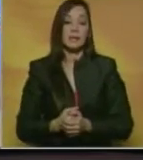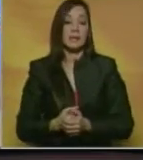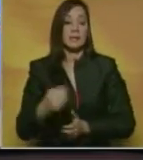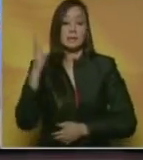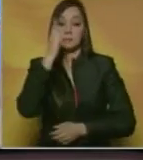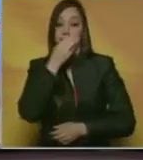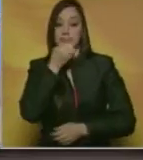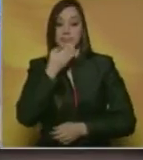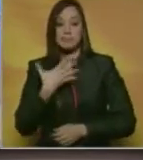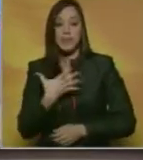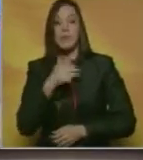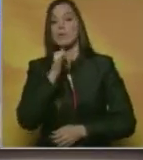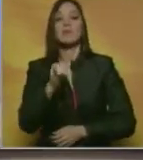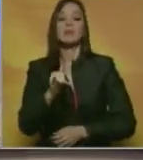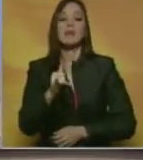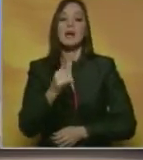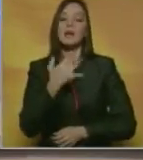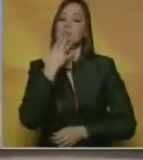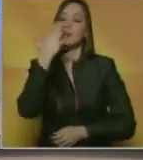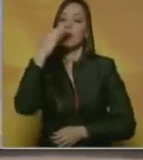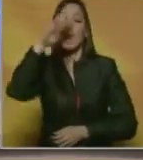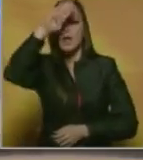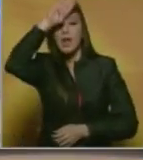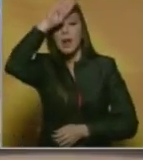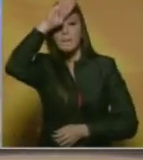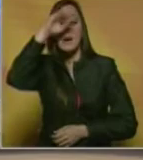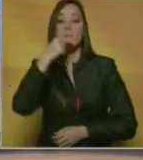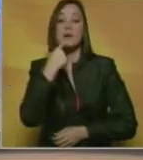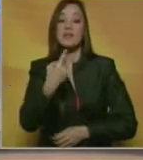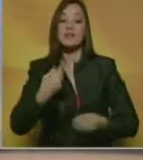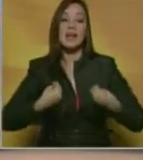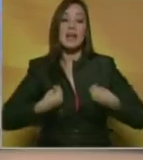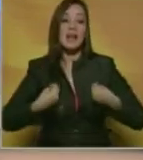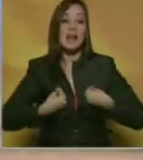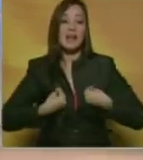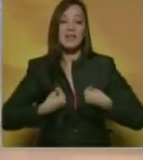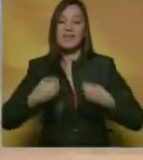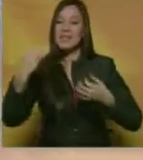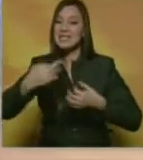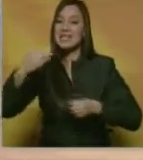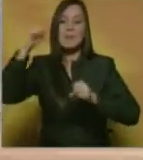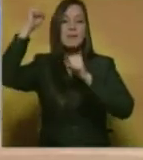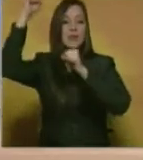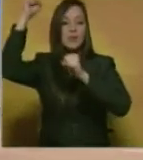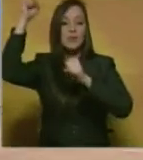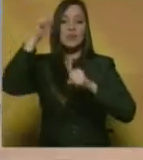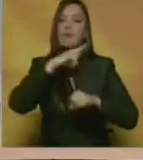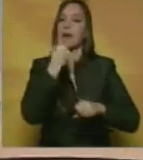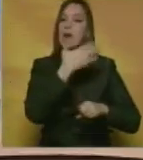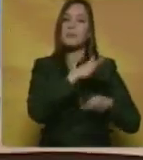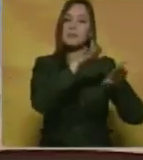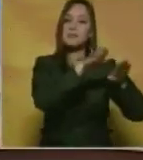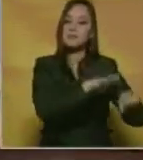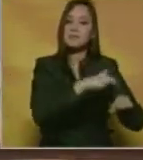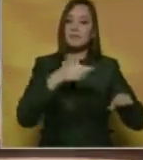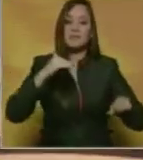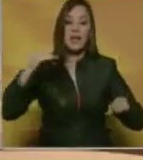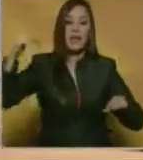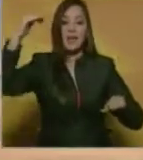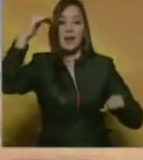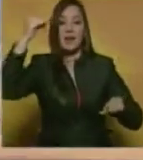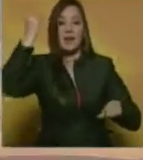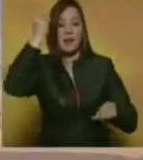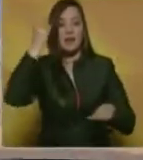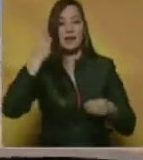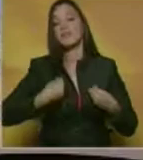el mensaje sobre todo inspirador donde el Papa dice que la vida siempre va a triunfar sobre la muerte y ese mensaje de reconciliación